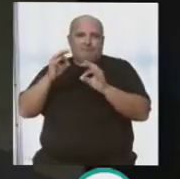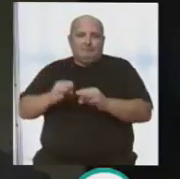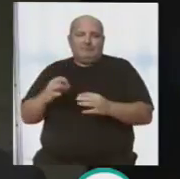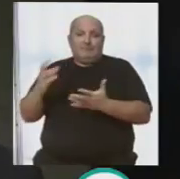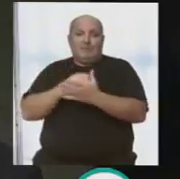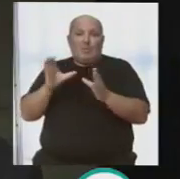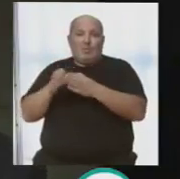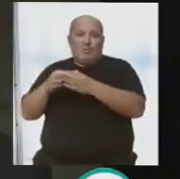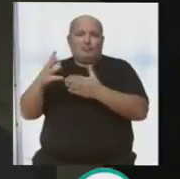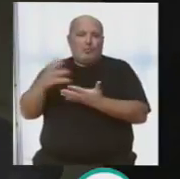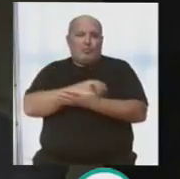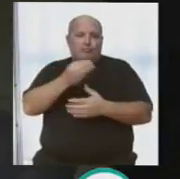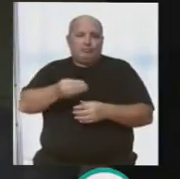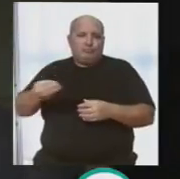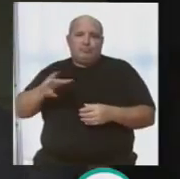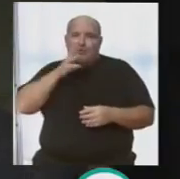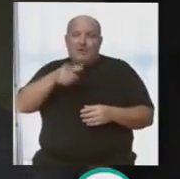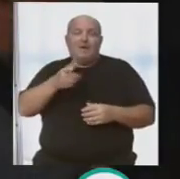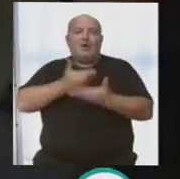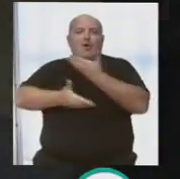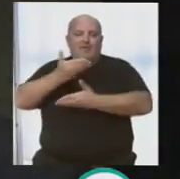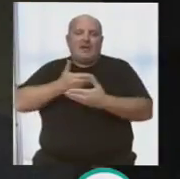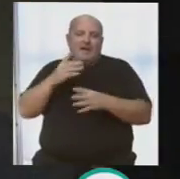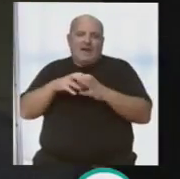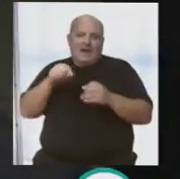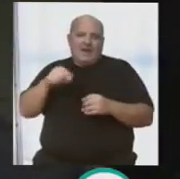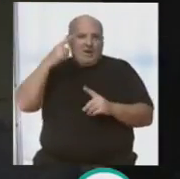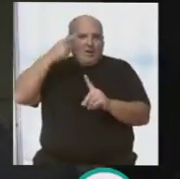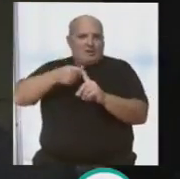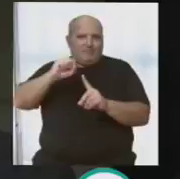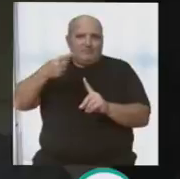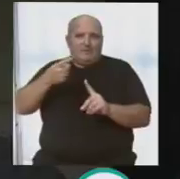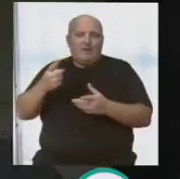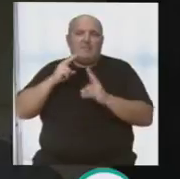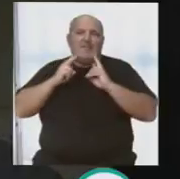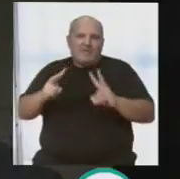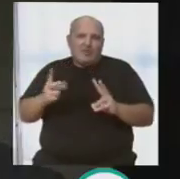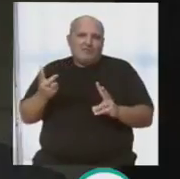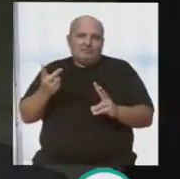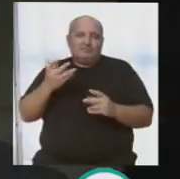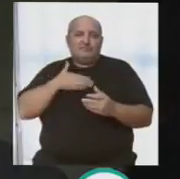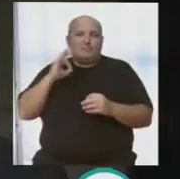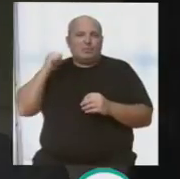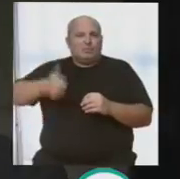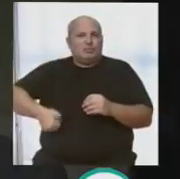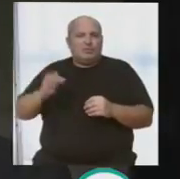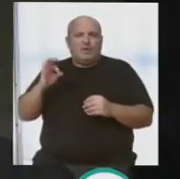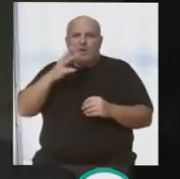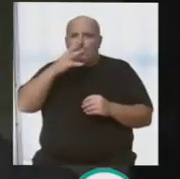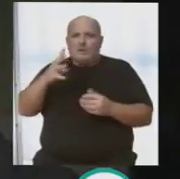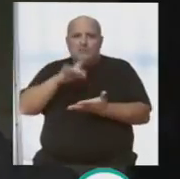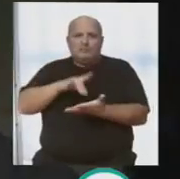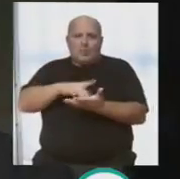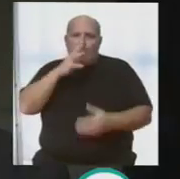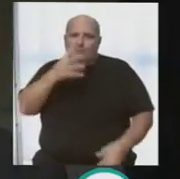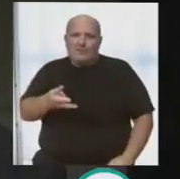agrupaciones que hemos traído, pero se trata de colaborar. Es una cosa benéfica, es algo que la cofradía lleva ya cuatro años